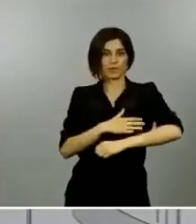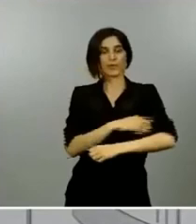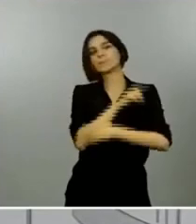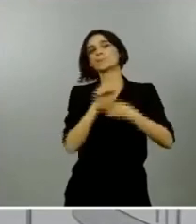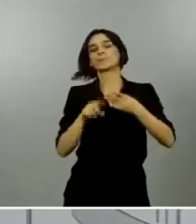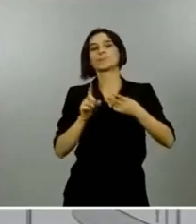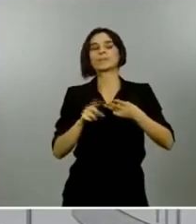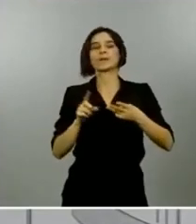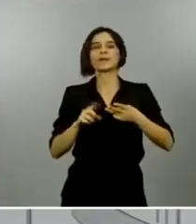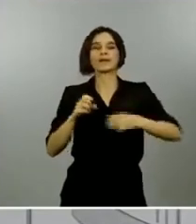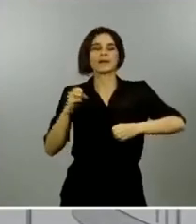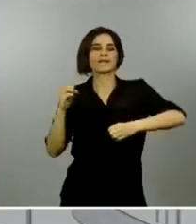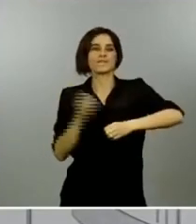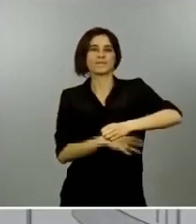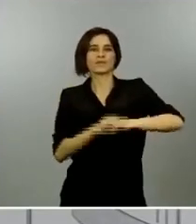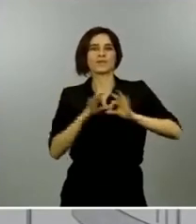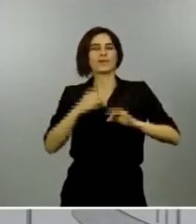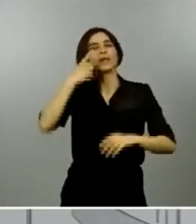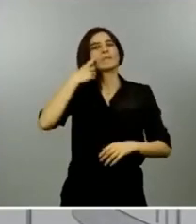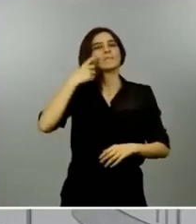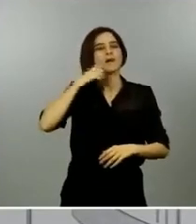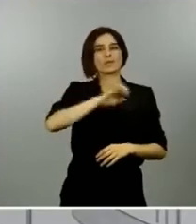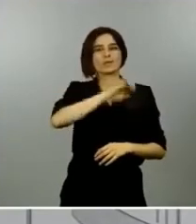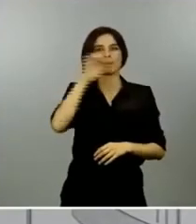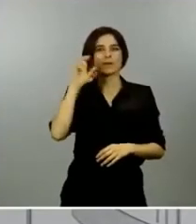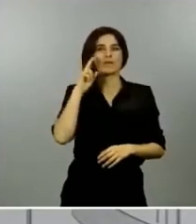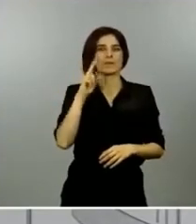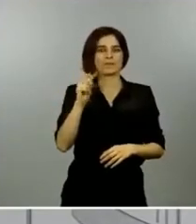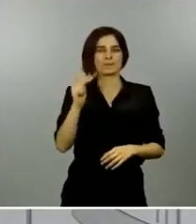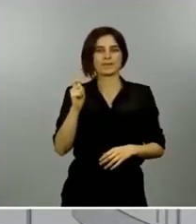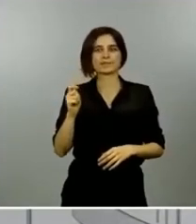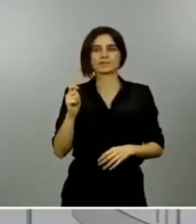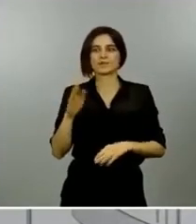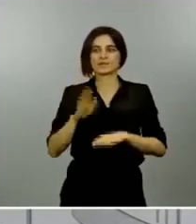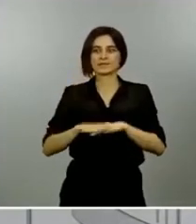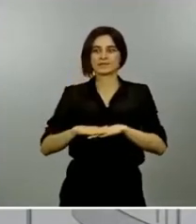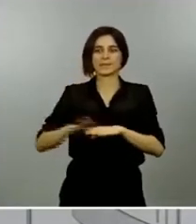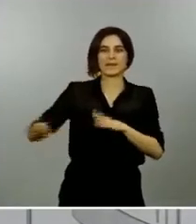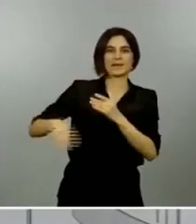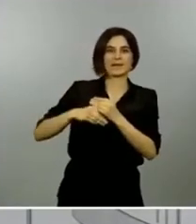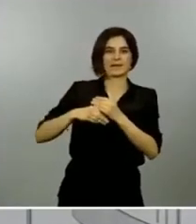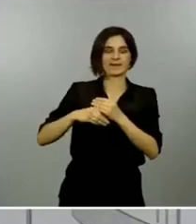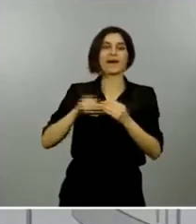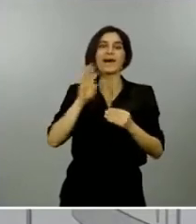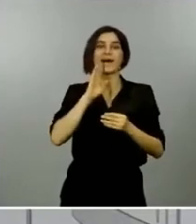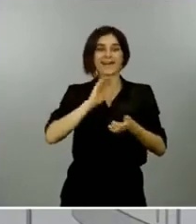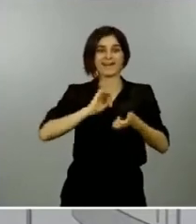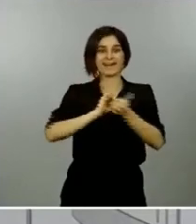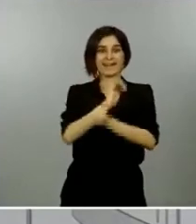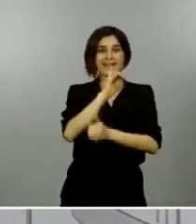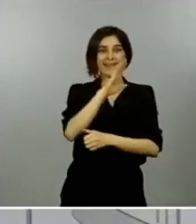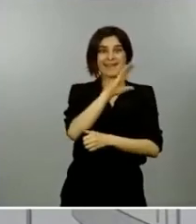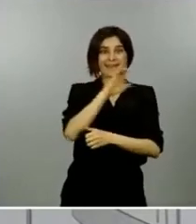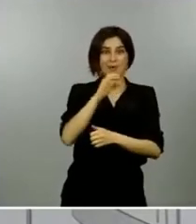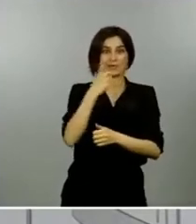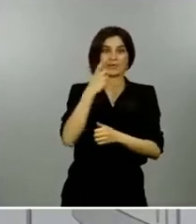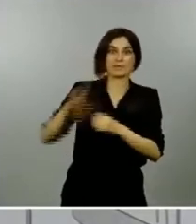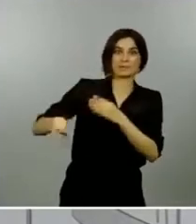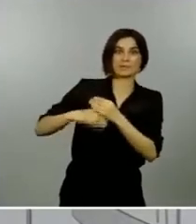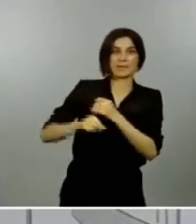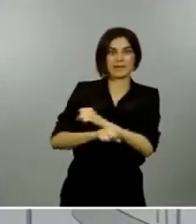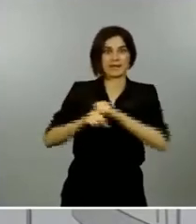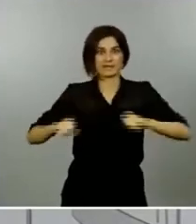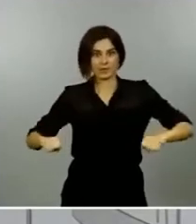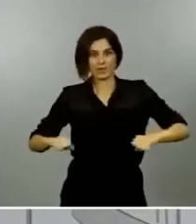de Inversiones que sea bueno complementaria que genere sinergias a esas líneas a las cuales usted ha hecho antes referencia esto no es ningún